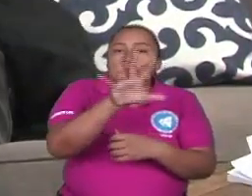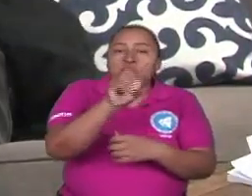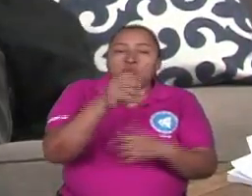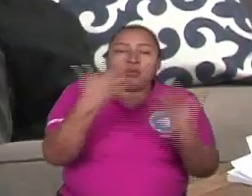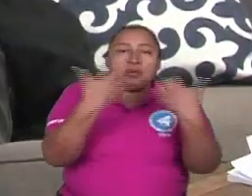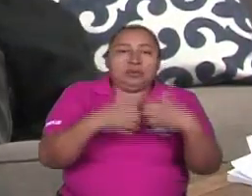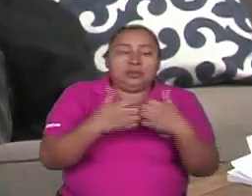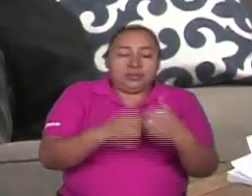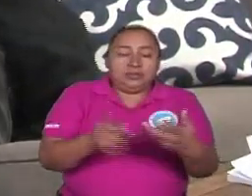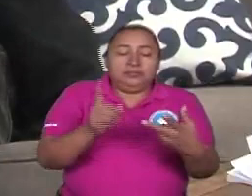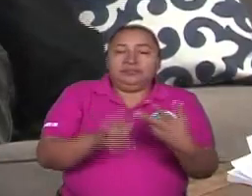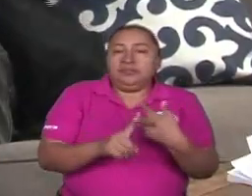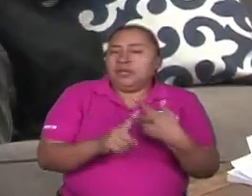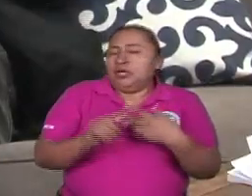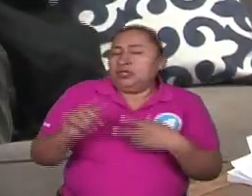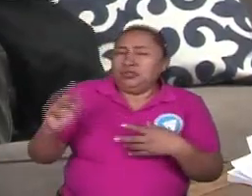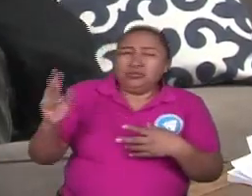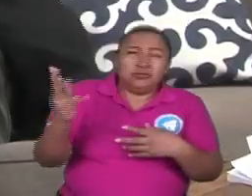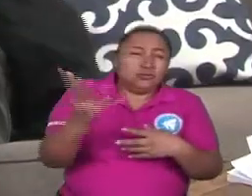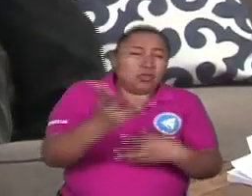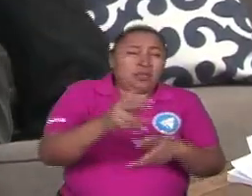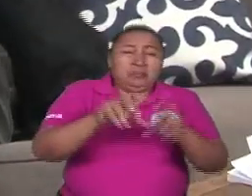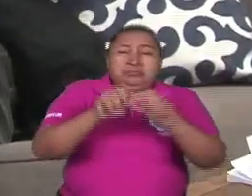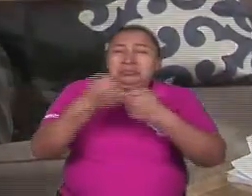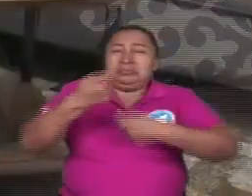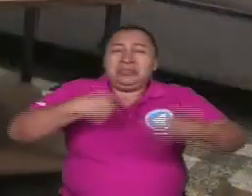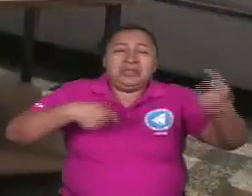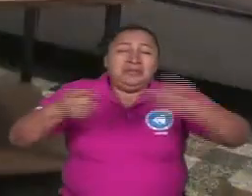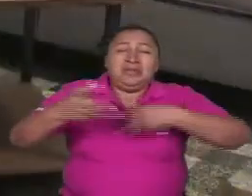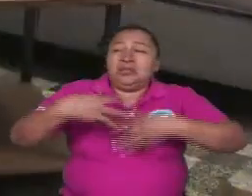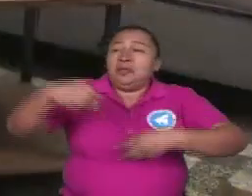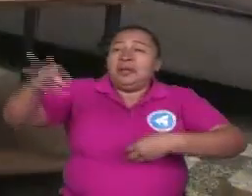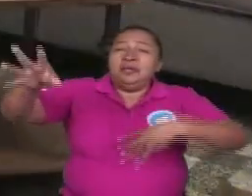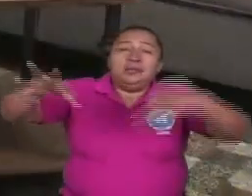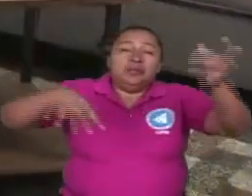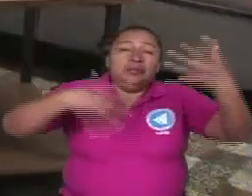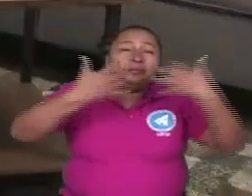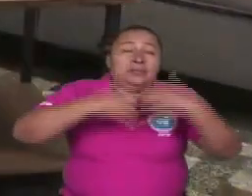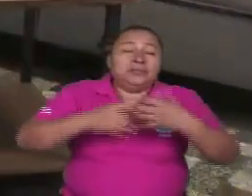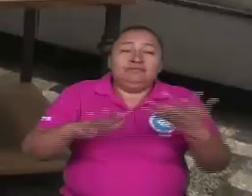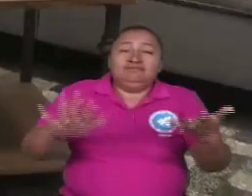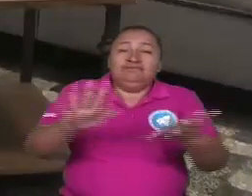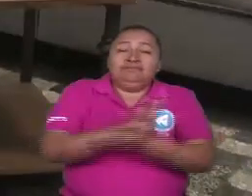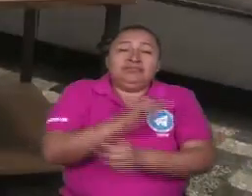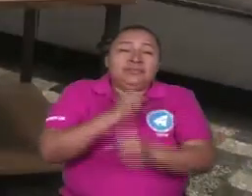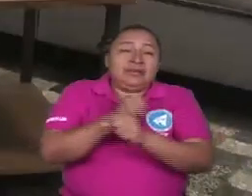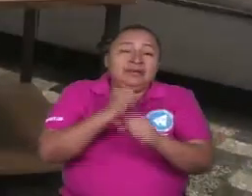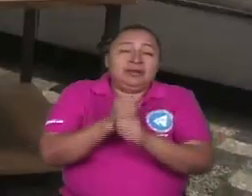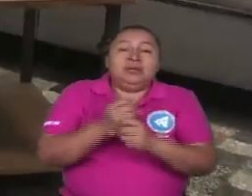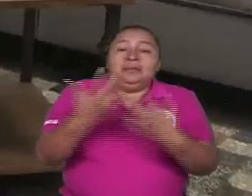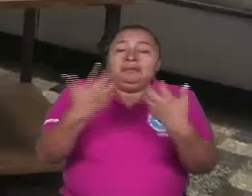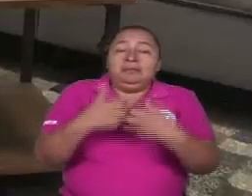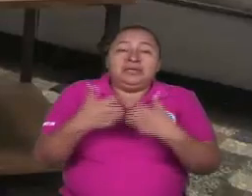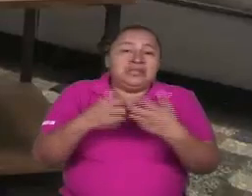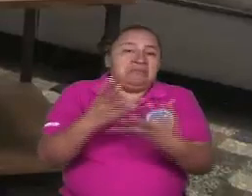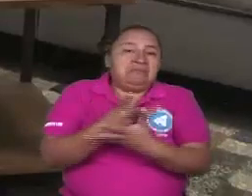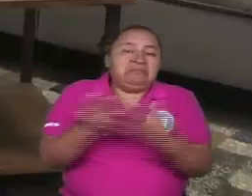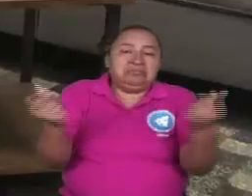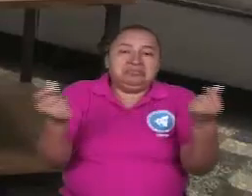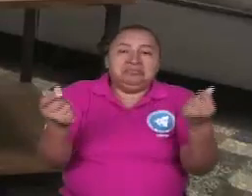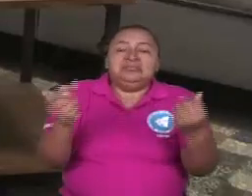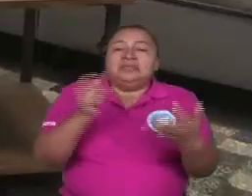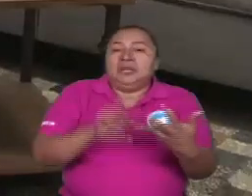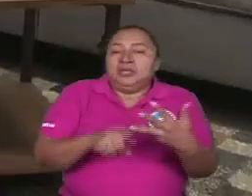con todo el desastre de ventas y regresión de empresas, desbarataron el empleo y desbarataron empresas, capacidad económica.